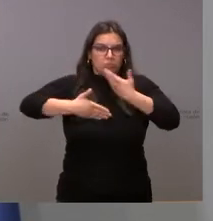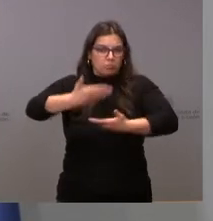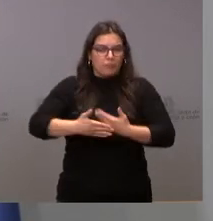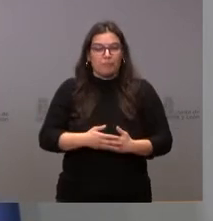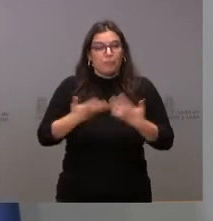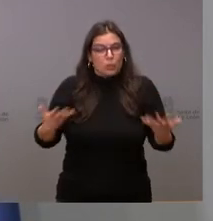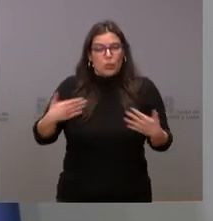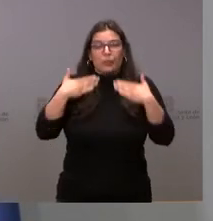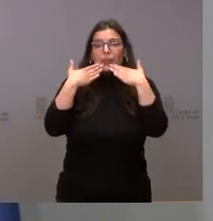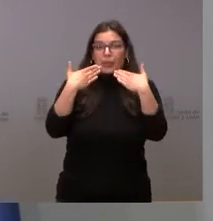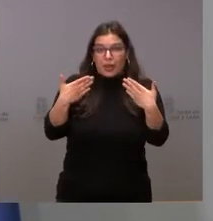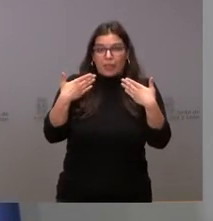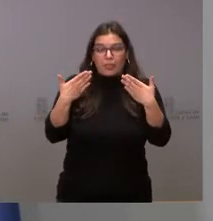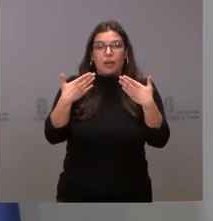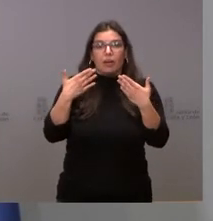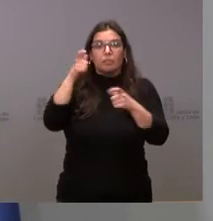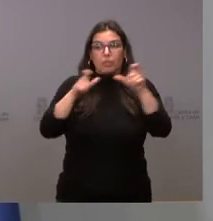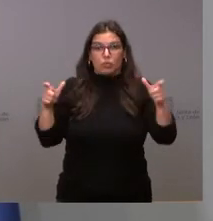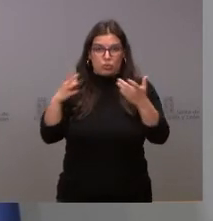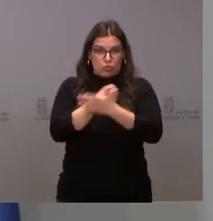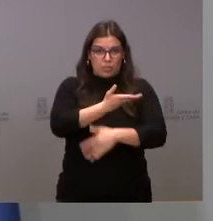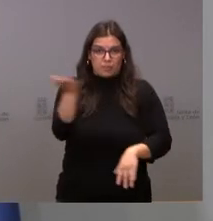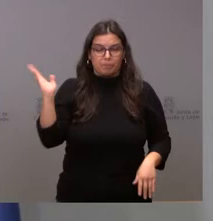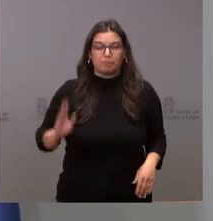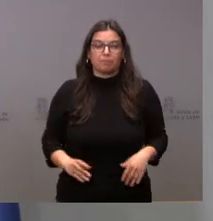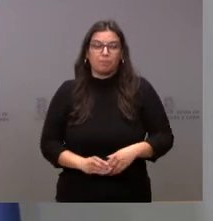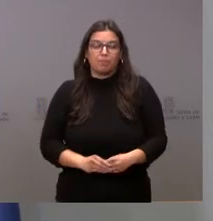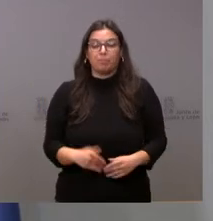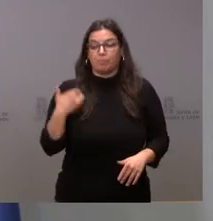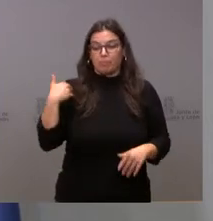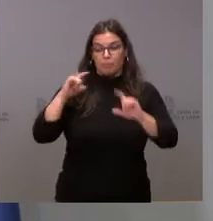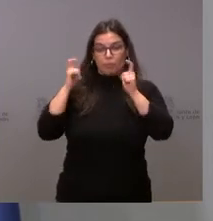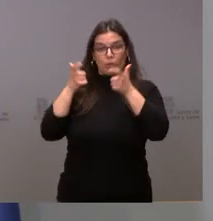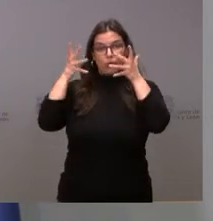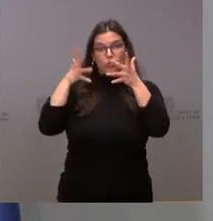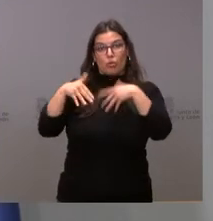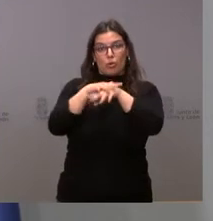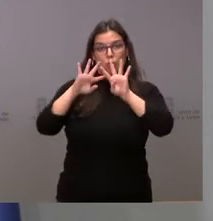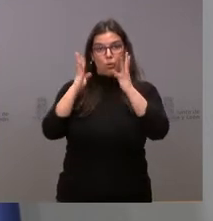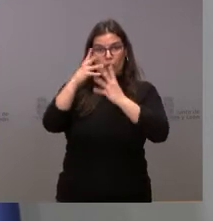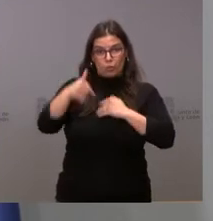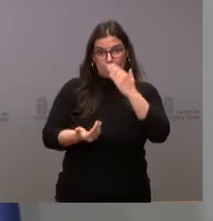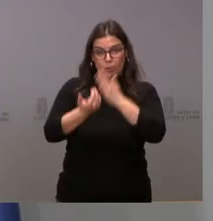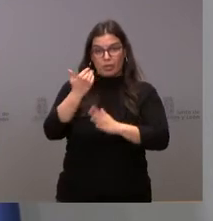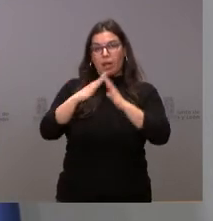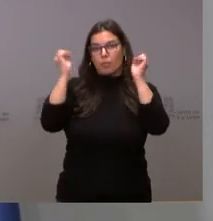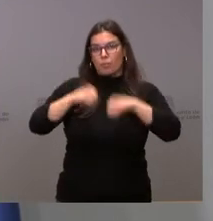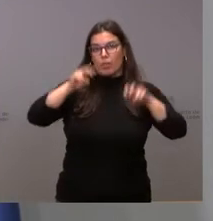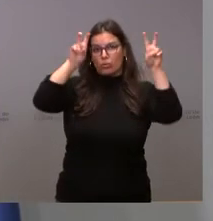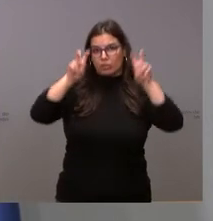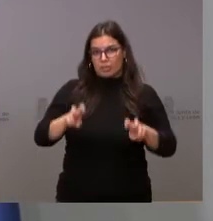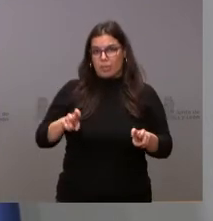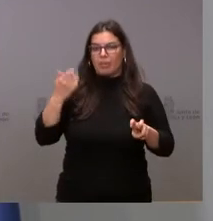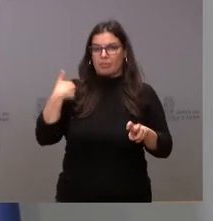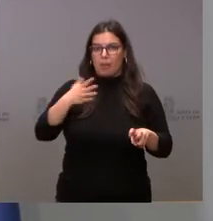tanto, el agradecimiento a todos los ciudadanos. En el Consejo de Gobierno de esta mañana se han aprobado varias cuestiones. Lo tienen